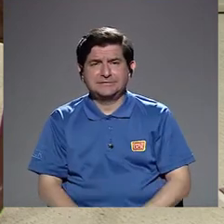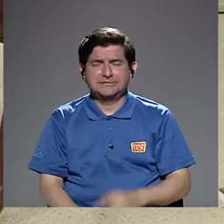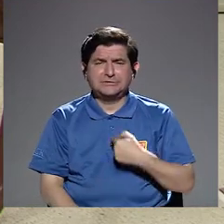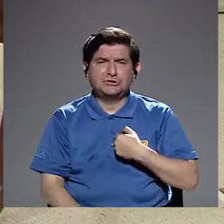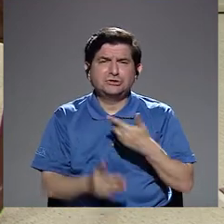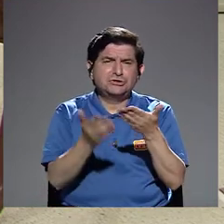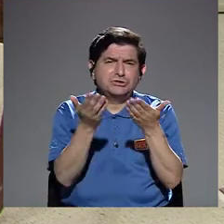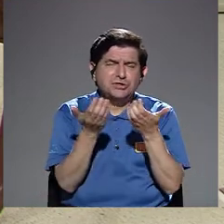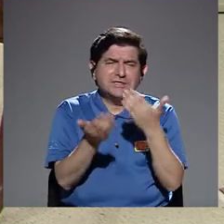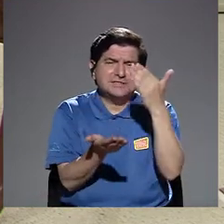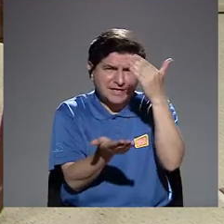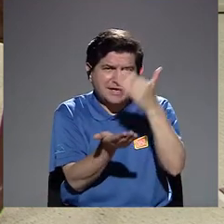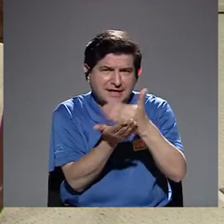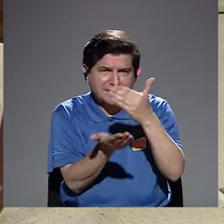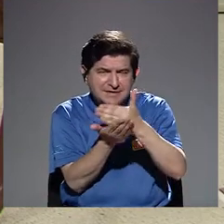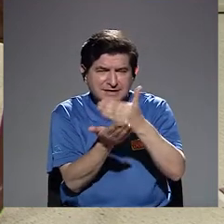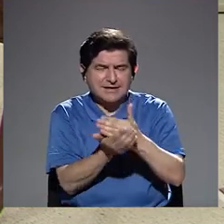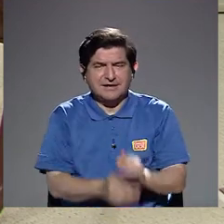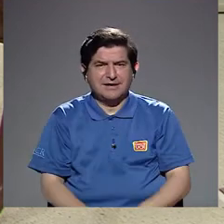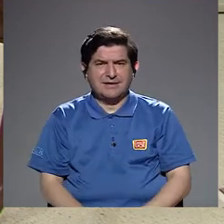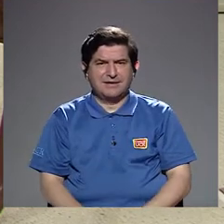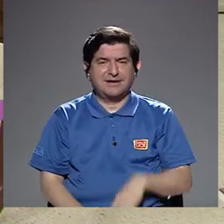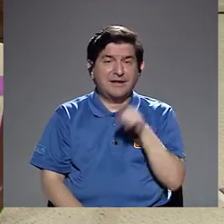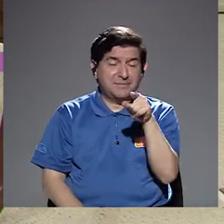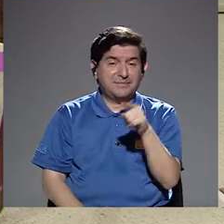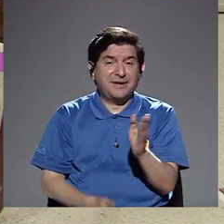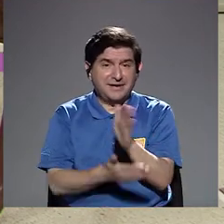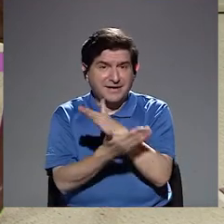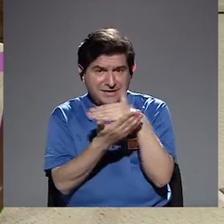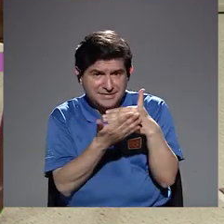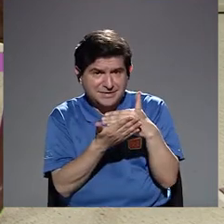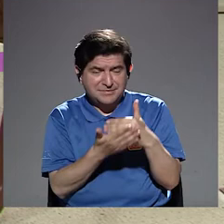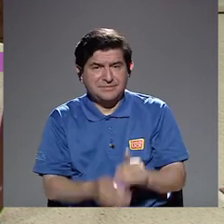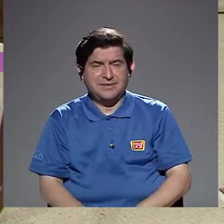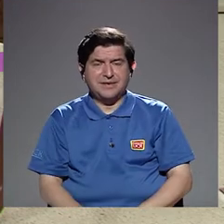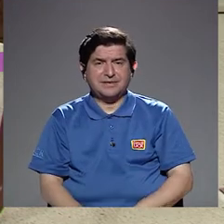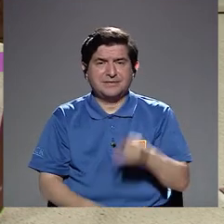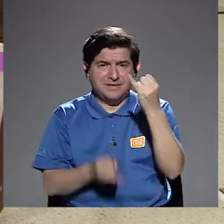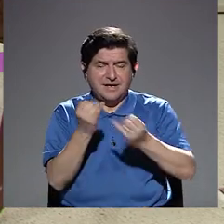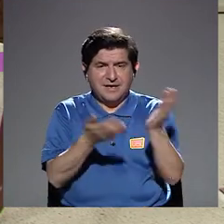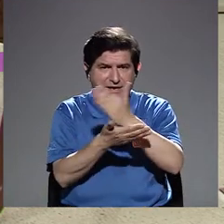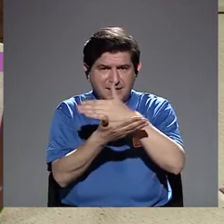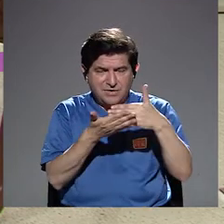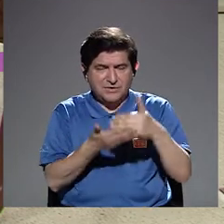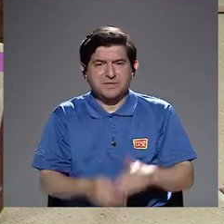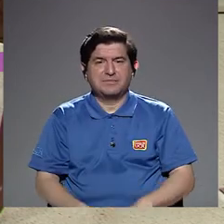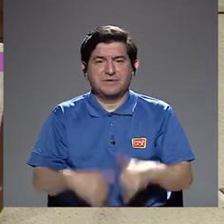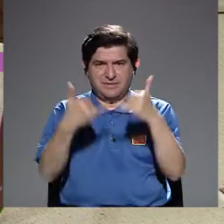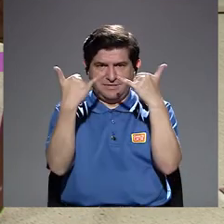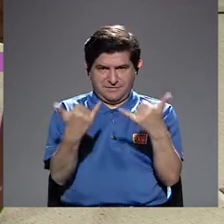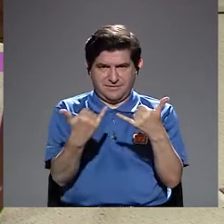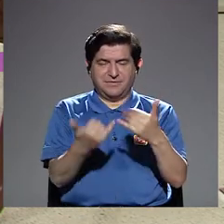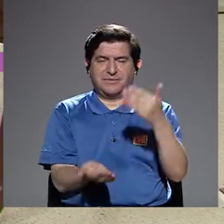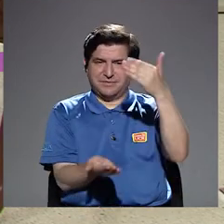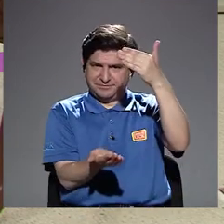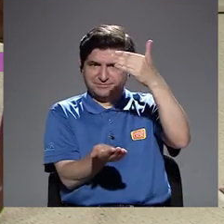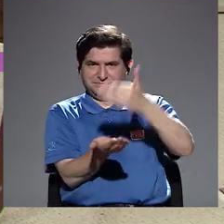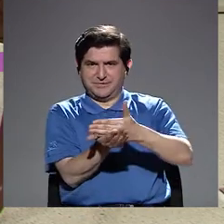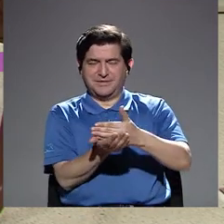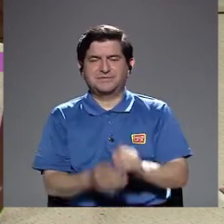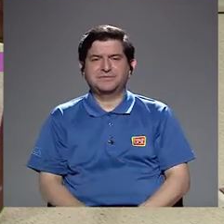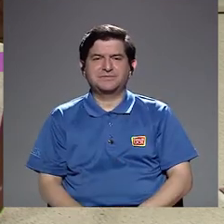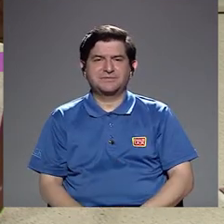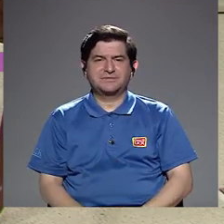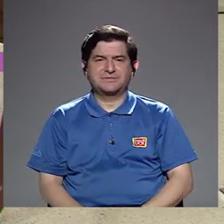Quiero, perdón que la interrumpa, pero sí me gustaría tal vez que dejemos ese aspecto para nuestro último segmento. Vamos a hacer entonces una pausa,